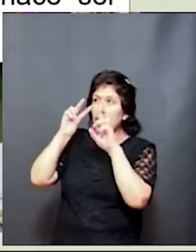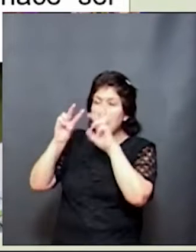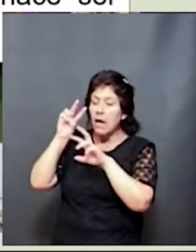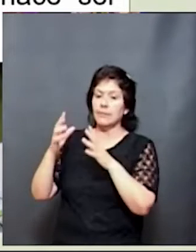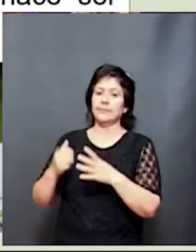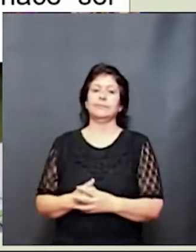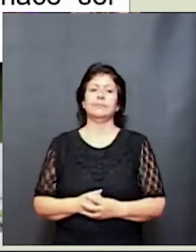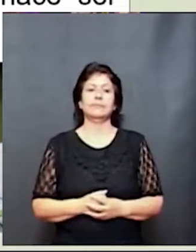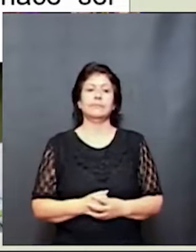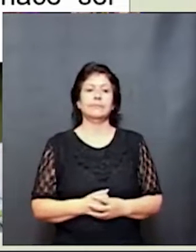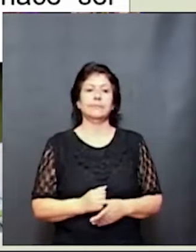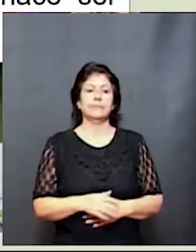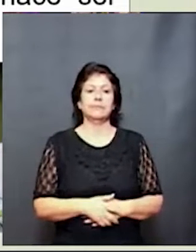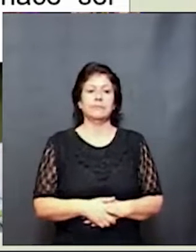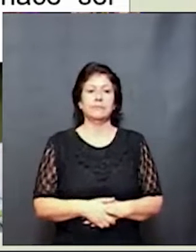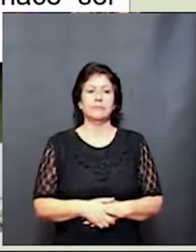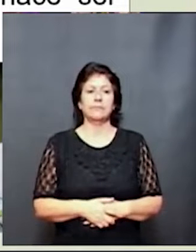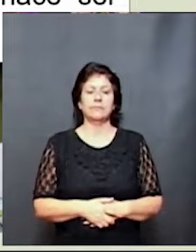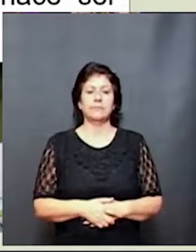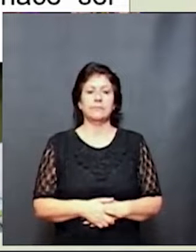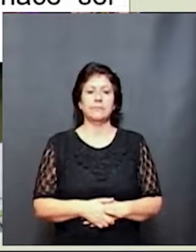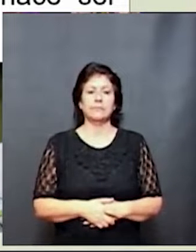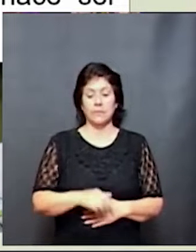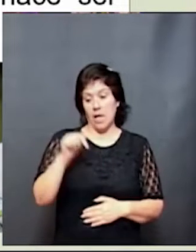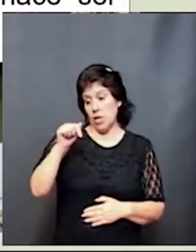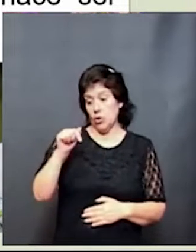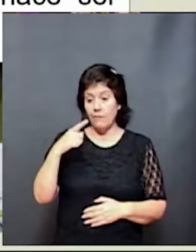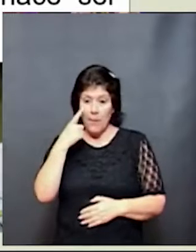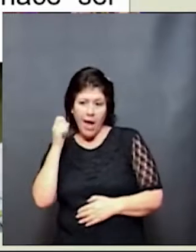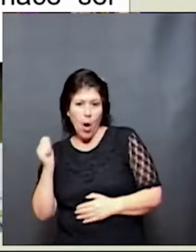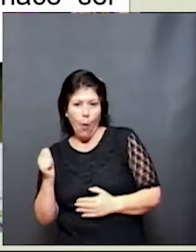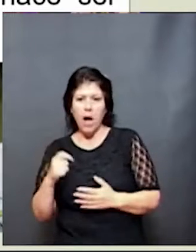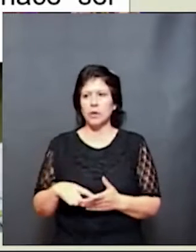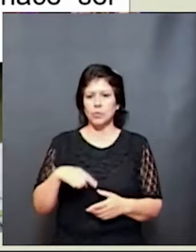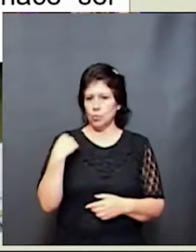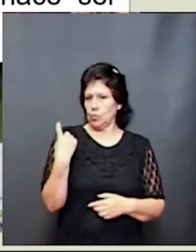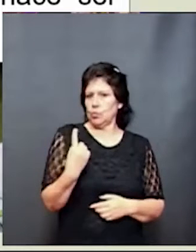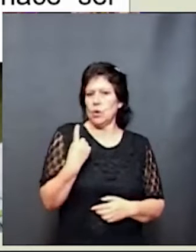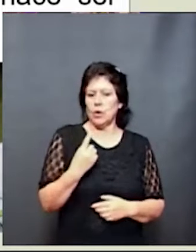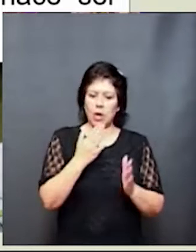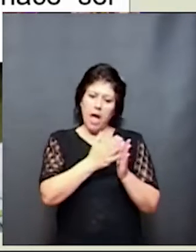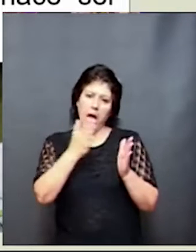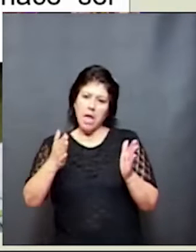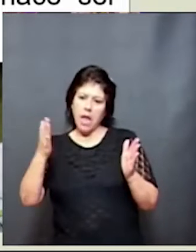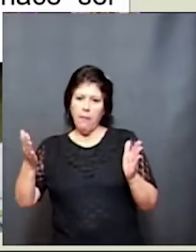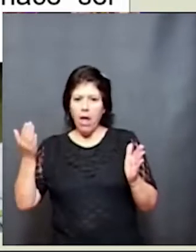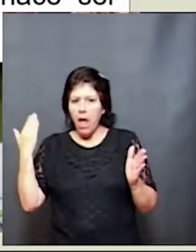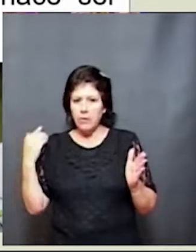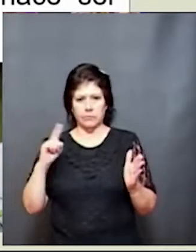extraordinario que ellos tienen. No nos podemos quedar en etapas anteriores donde